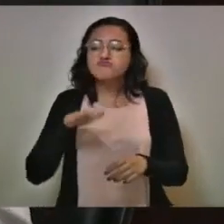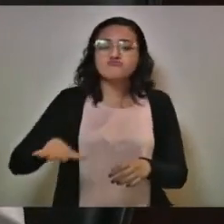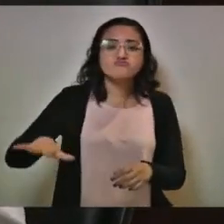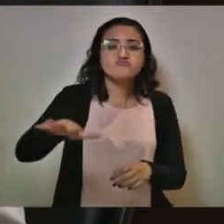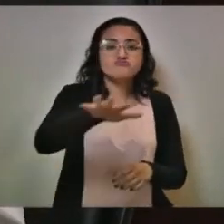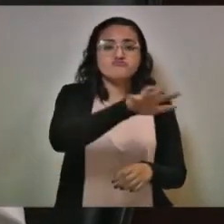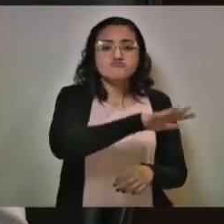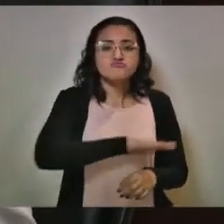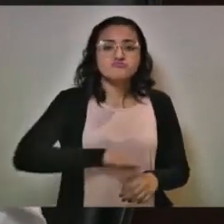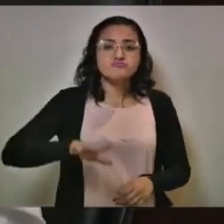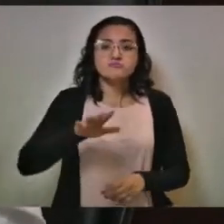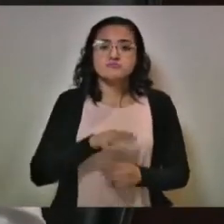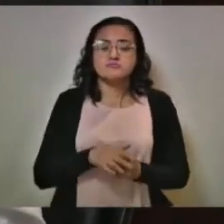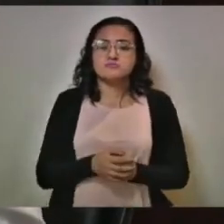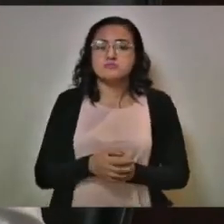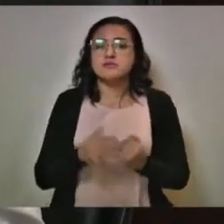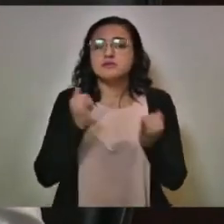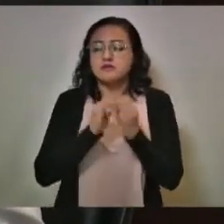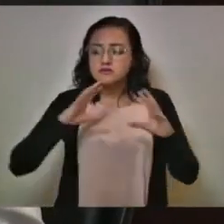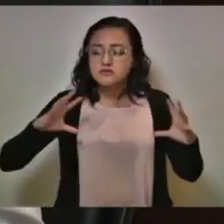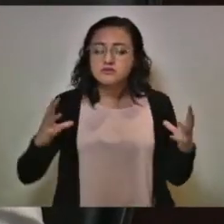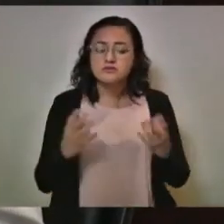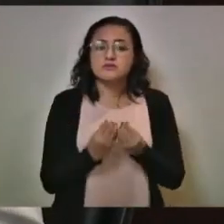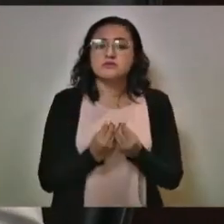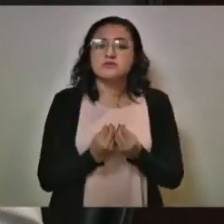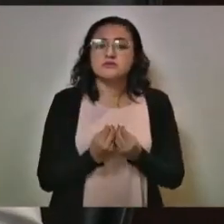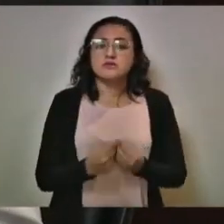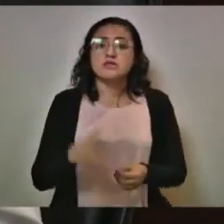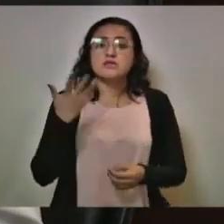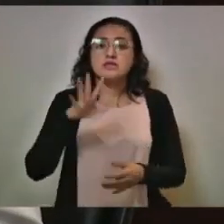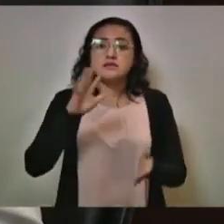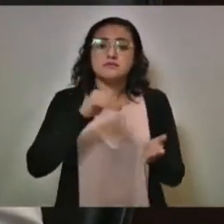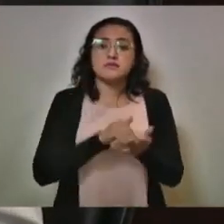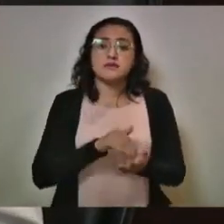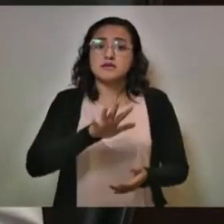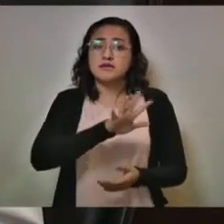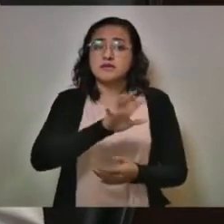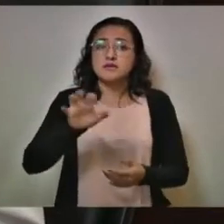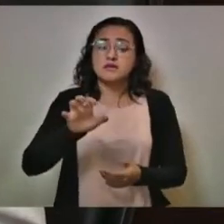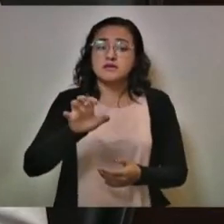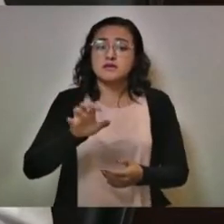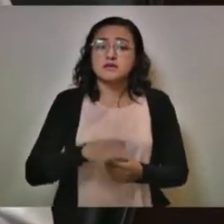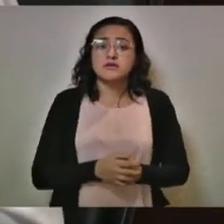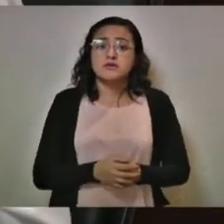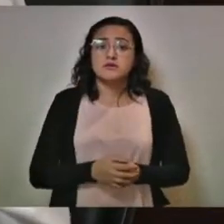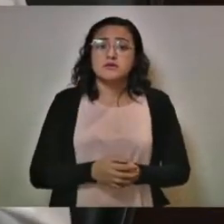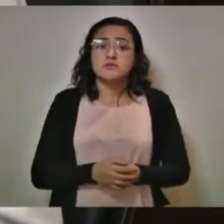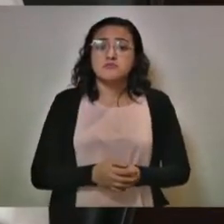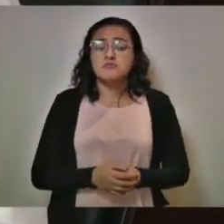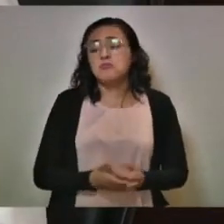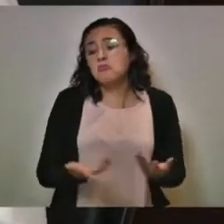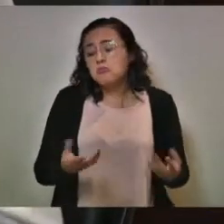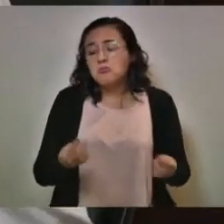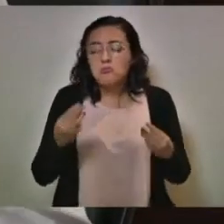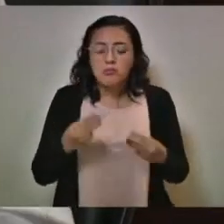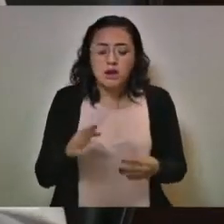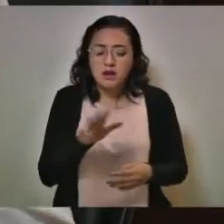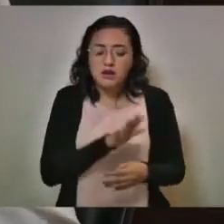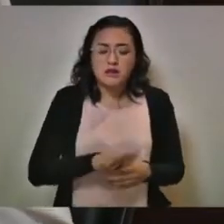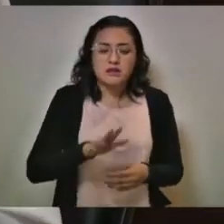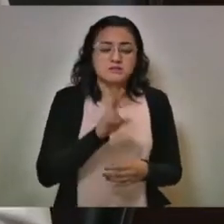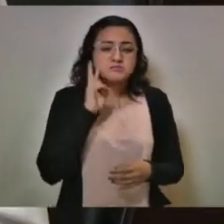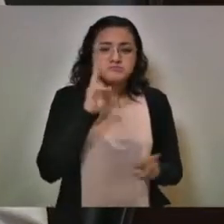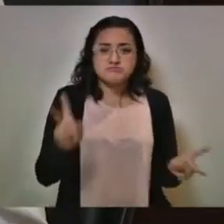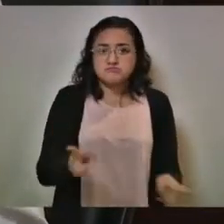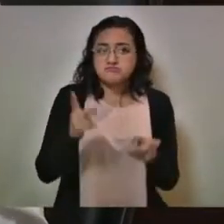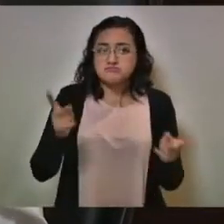una central de abasto, dando un total de 10 mil 500 puestos comerciales y alrededor